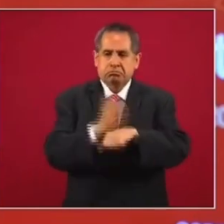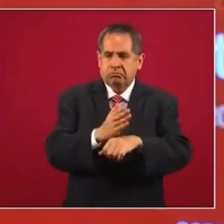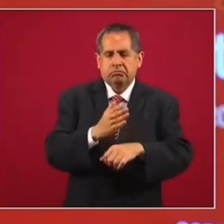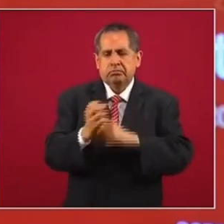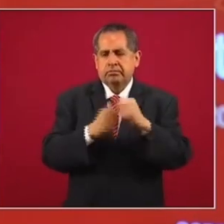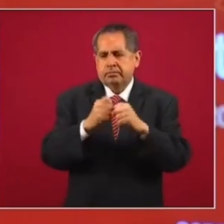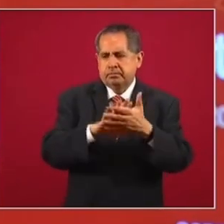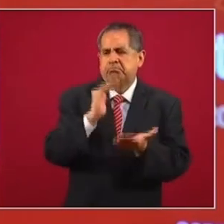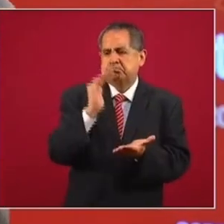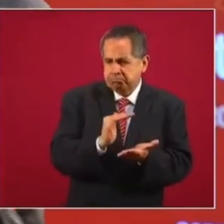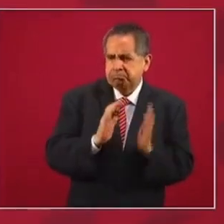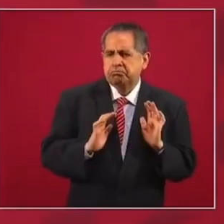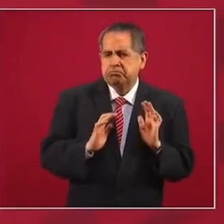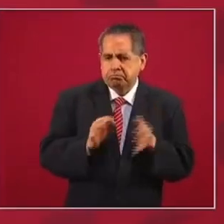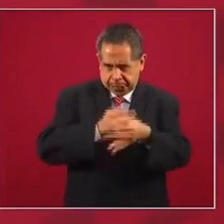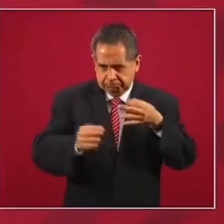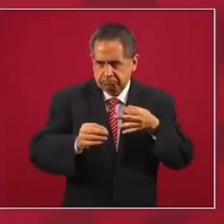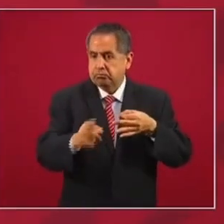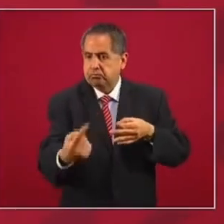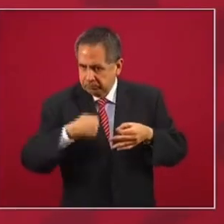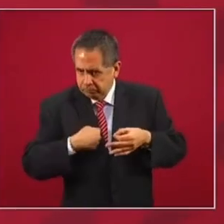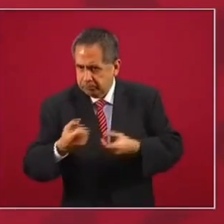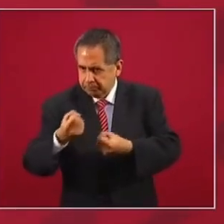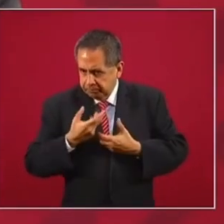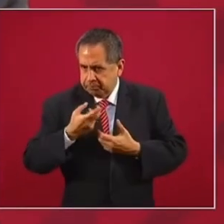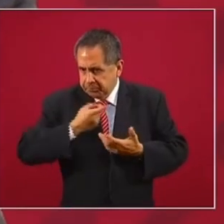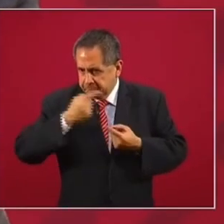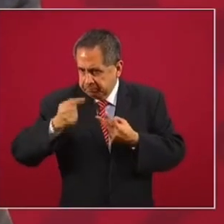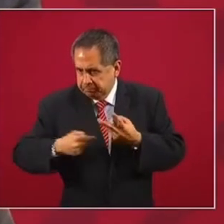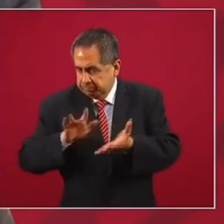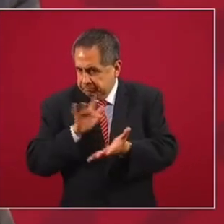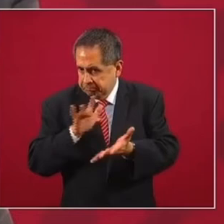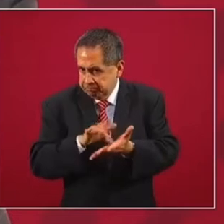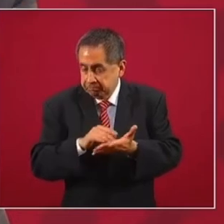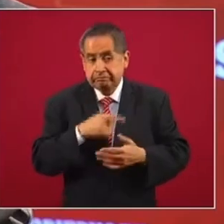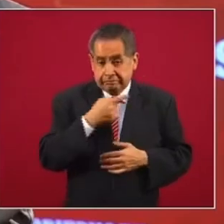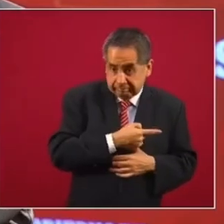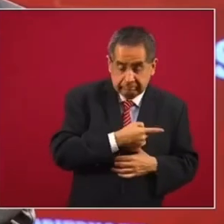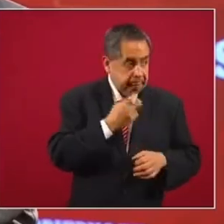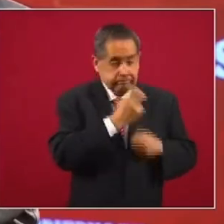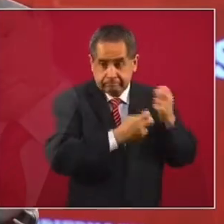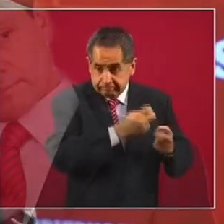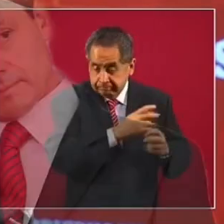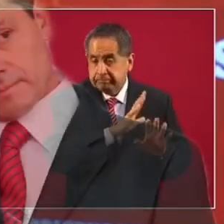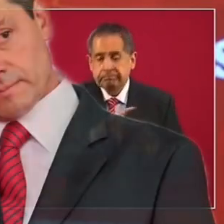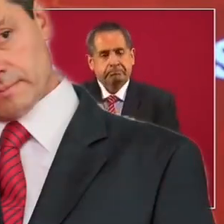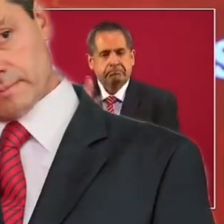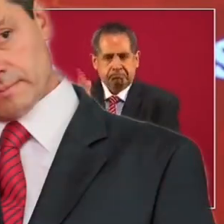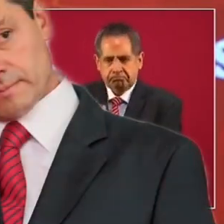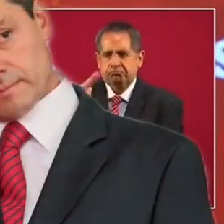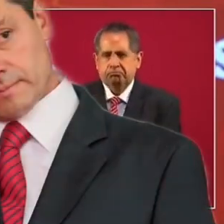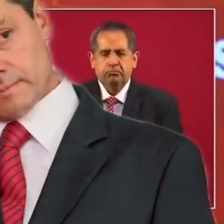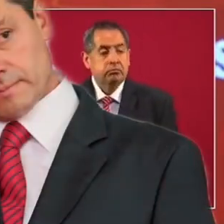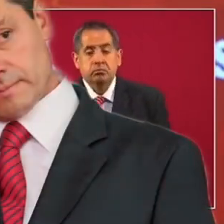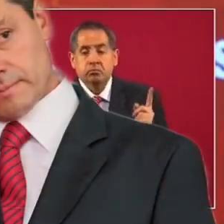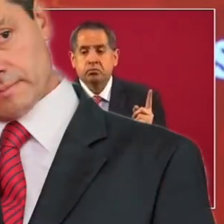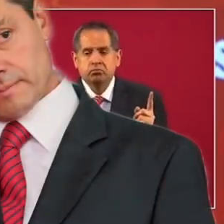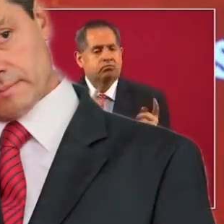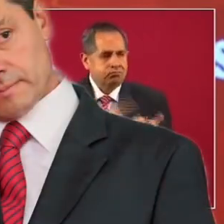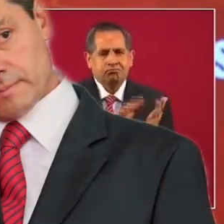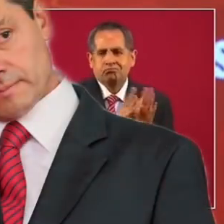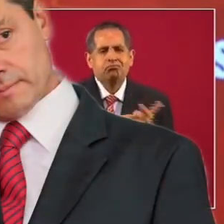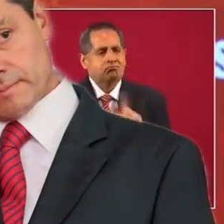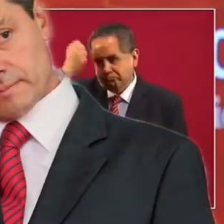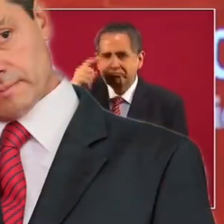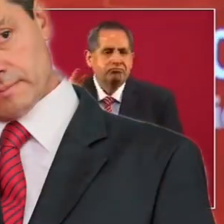desde luego, ¿a cambio de qué? Aporte información de implicados, porque pues no es uno, siempre